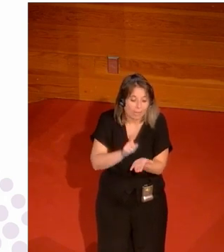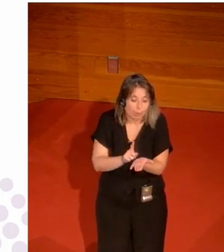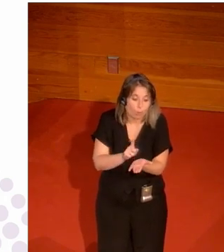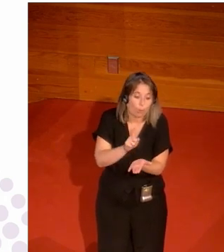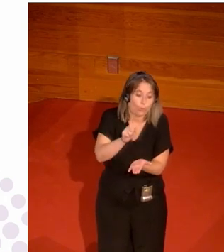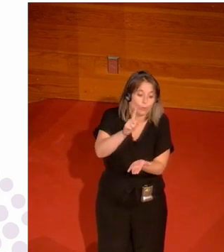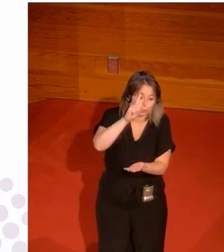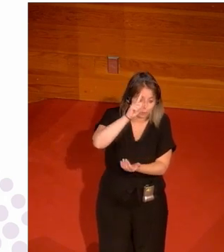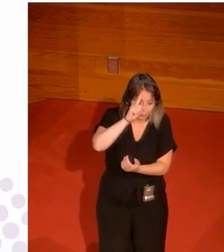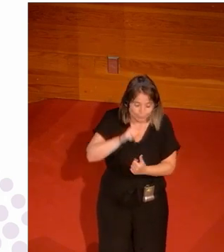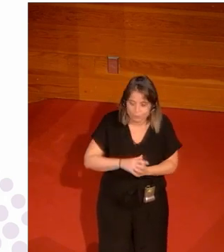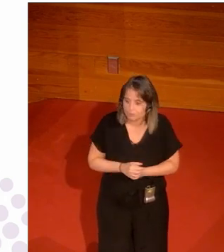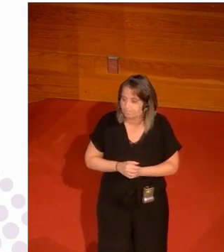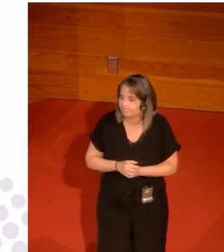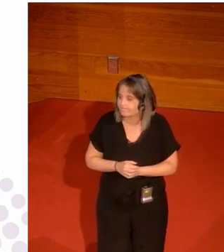tarda mucho